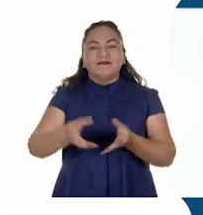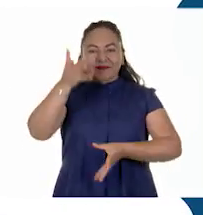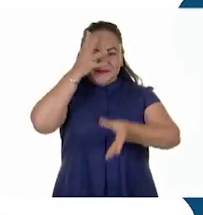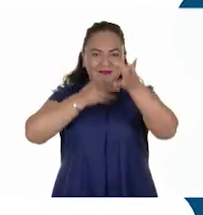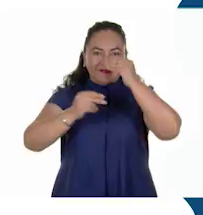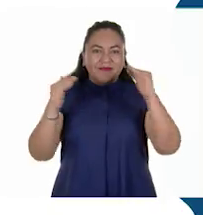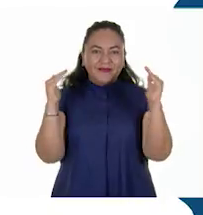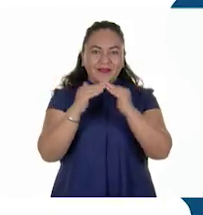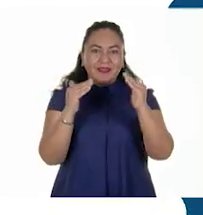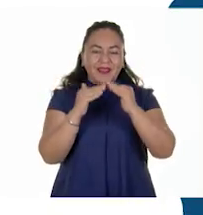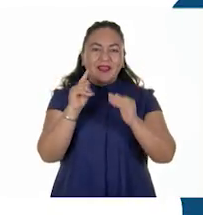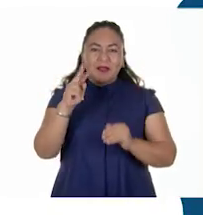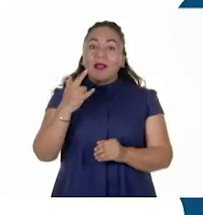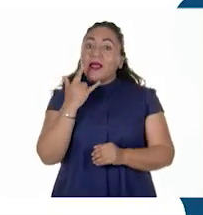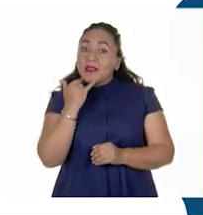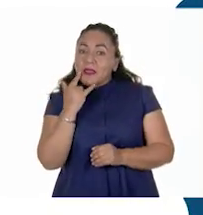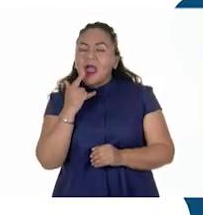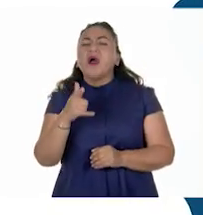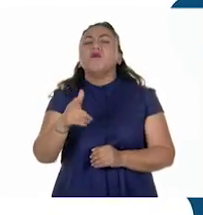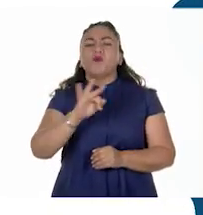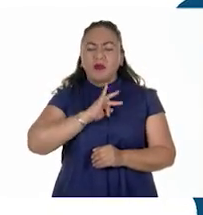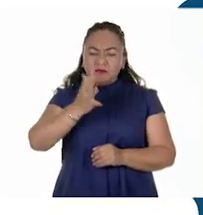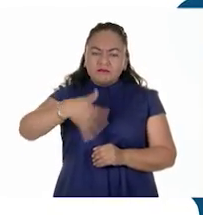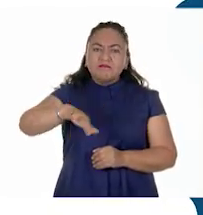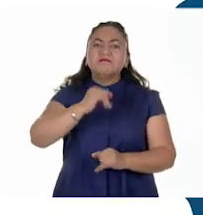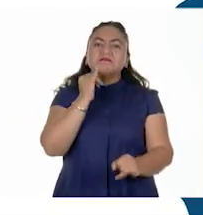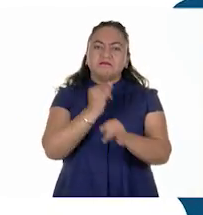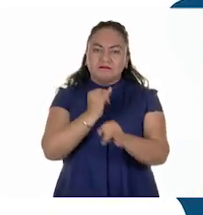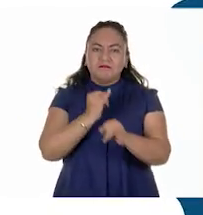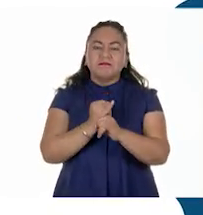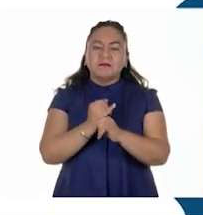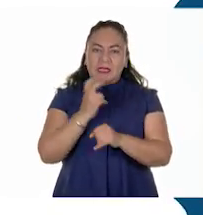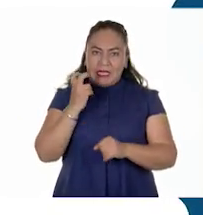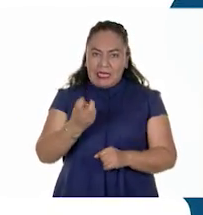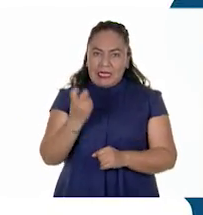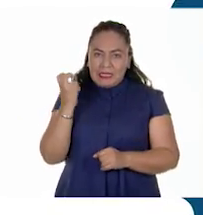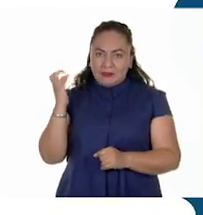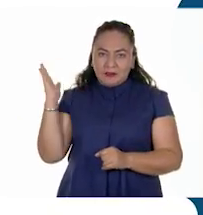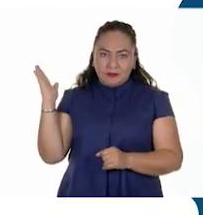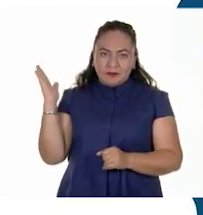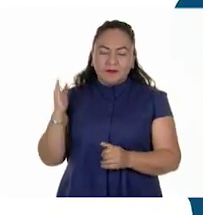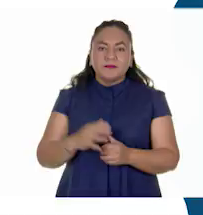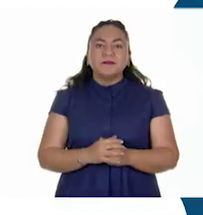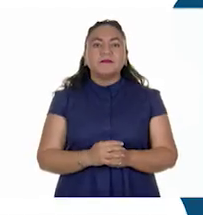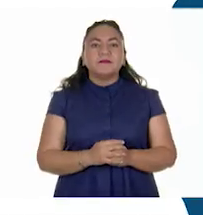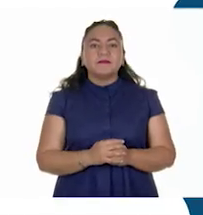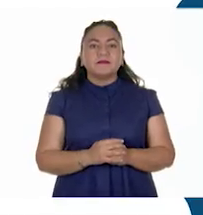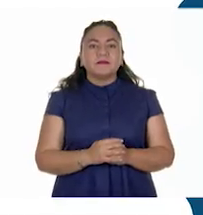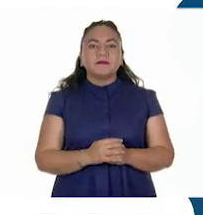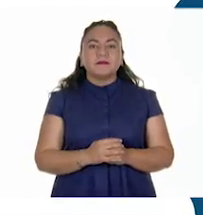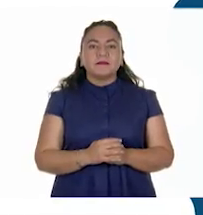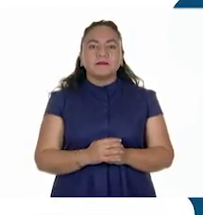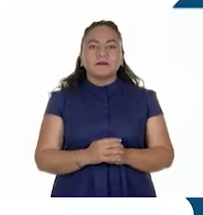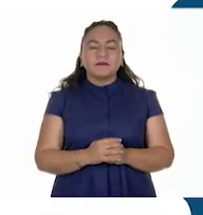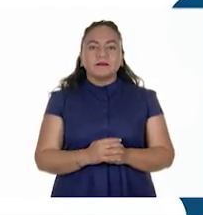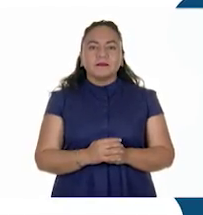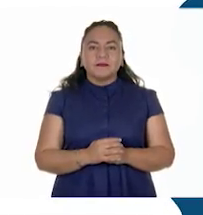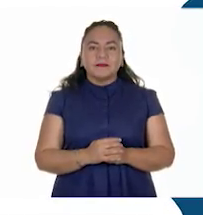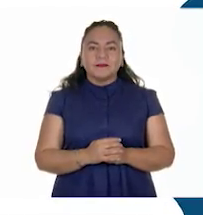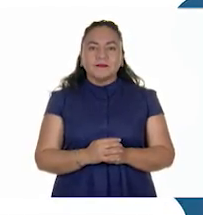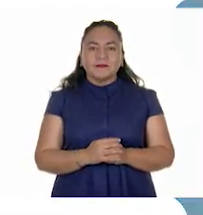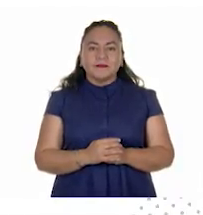programas de Aprende en Casa, los puedes encontrar en la siguiente liga. Aprende en Casa.cep.gov